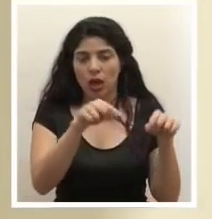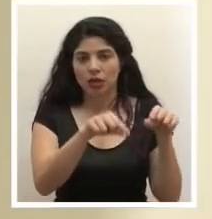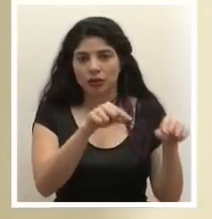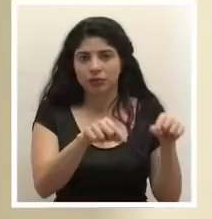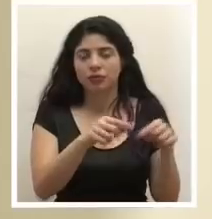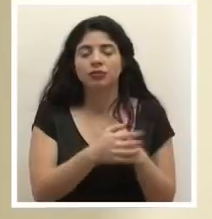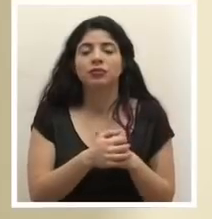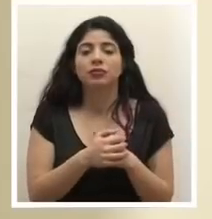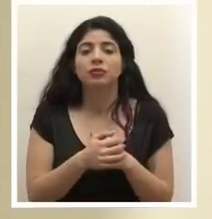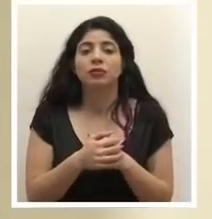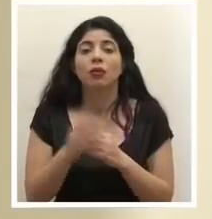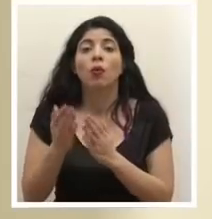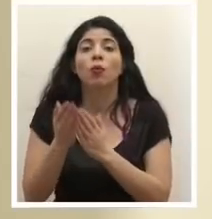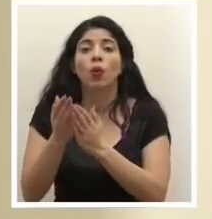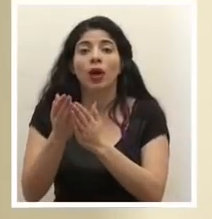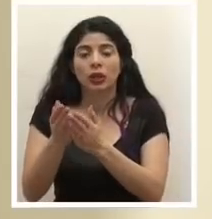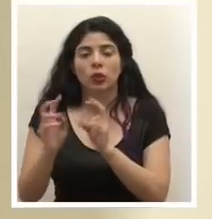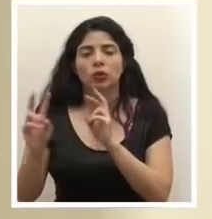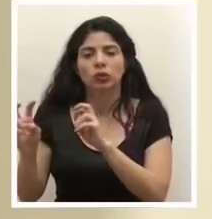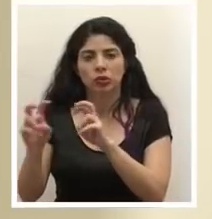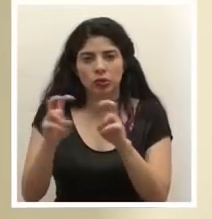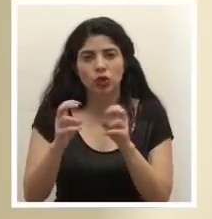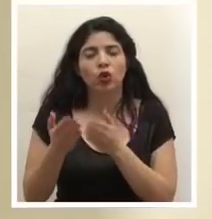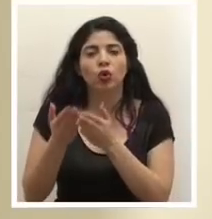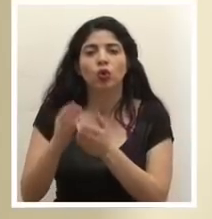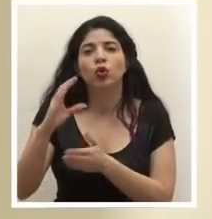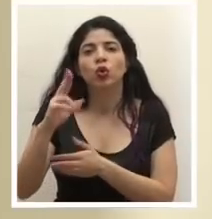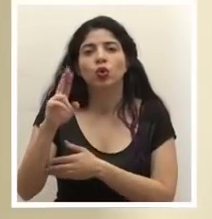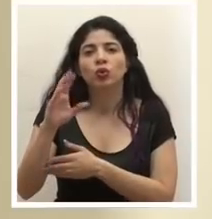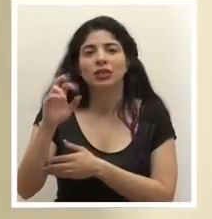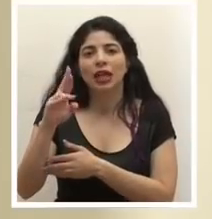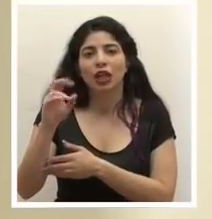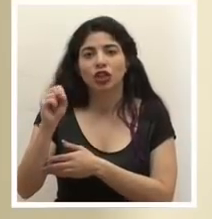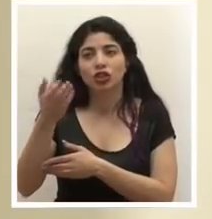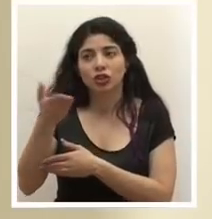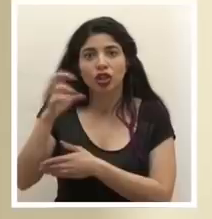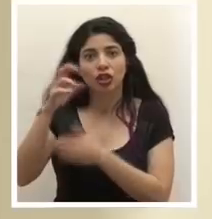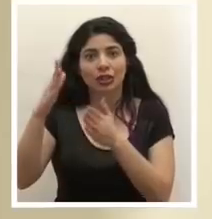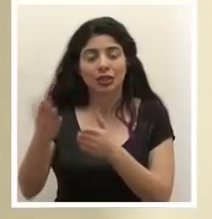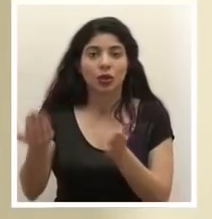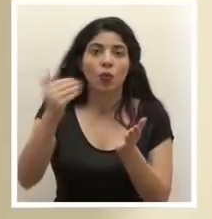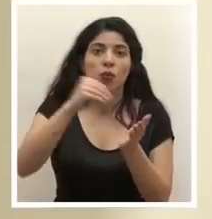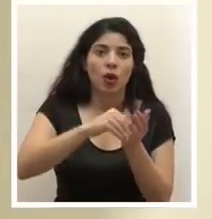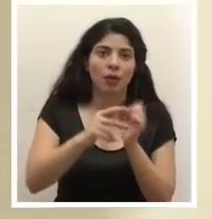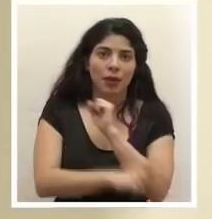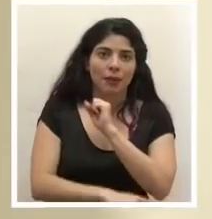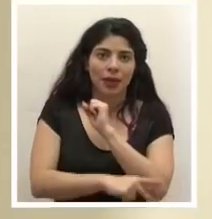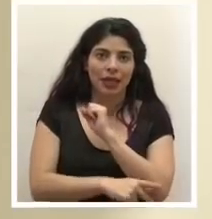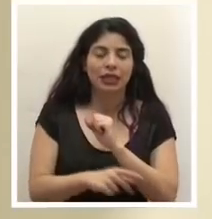En puertos ha habido tamizajes también de los cruceros que regresan al país con costarricenses repatriados.